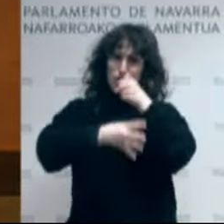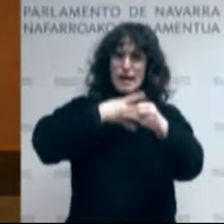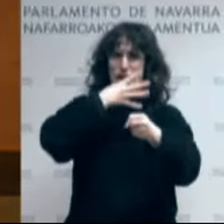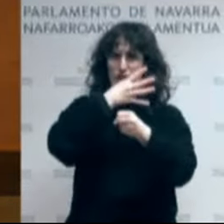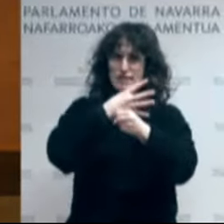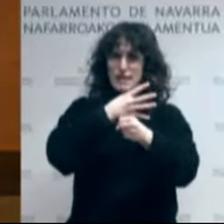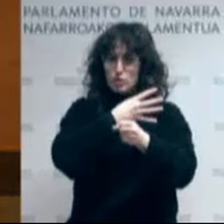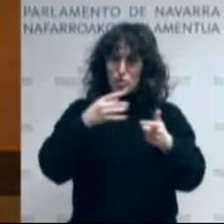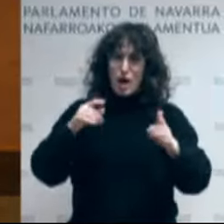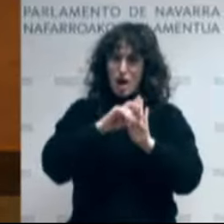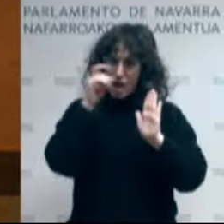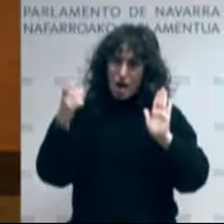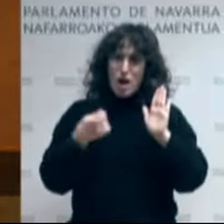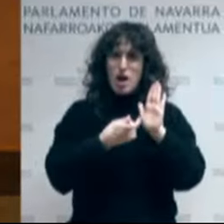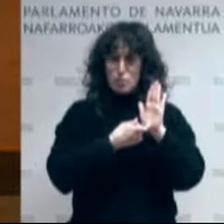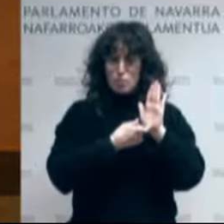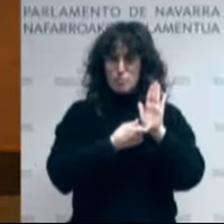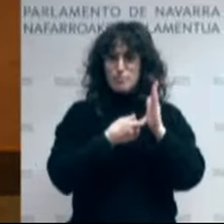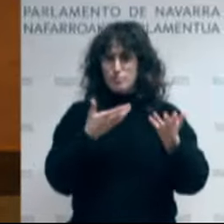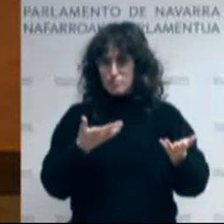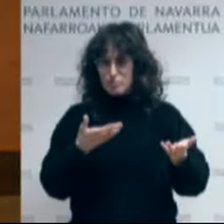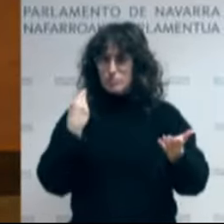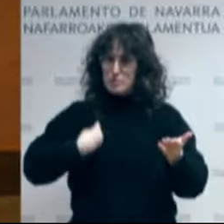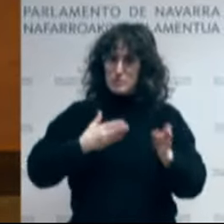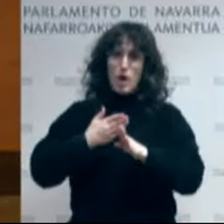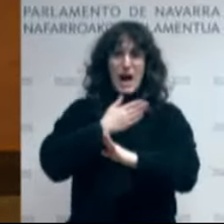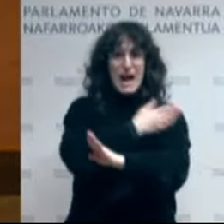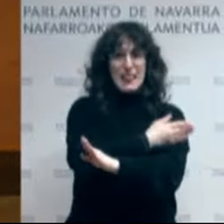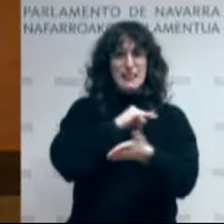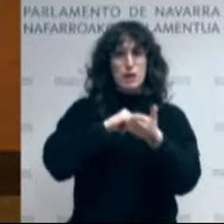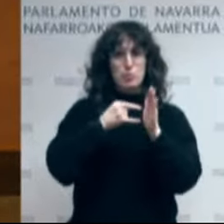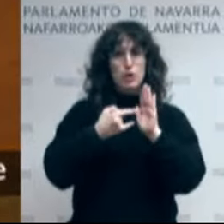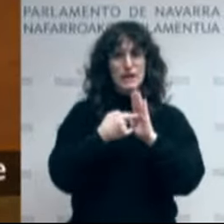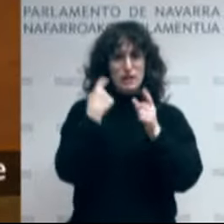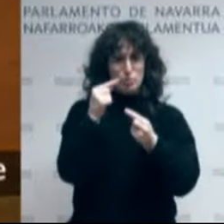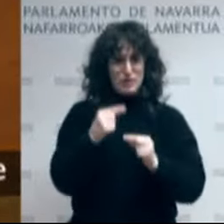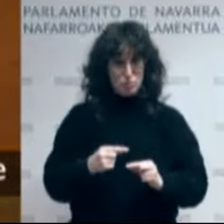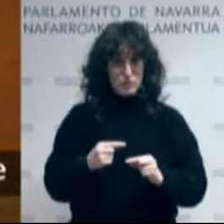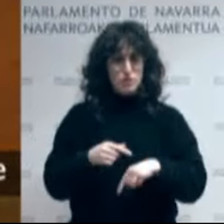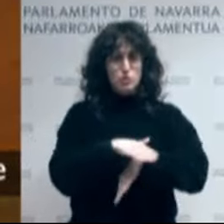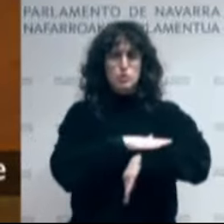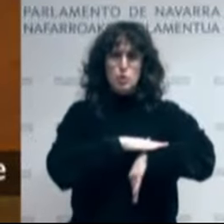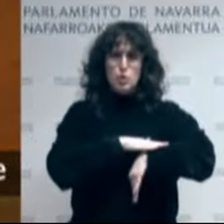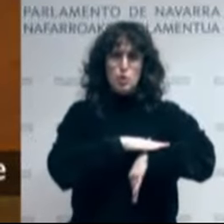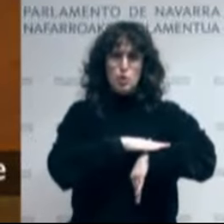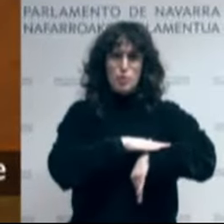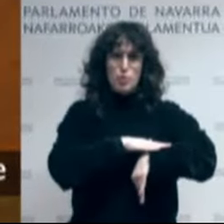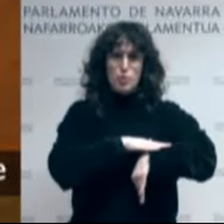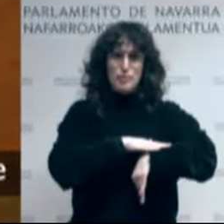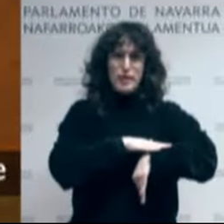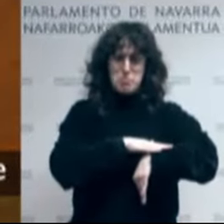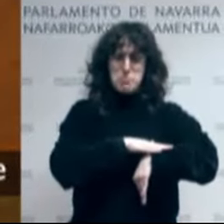proiektuan eragina izan dugu, gobernuak gure ekarpenak txertatu ditu eta